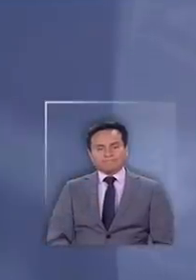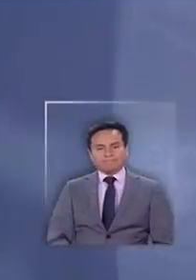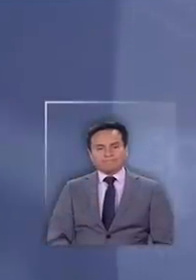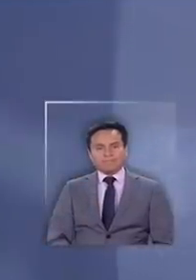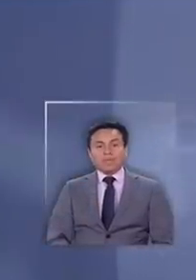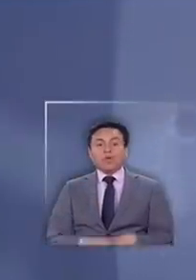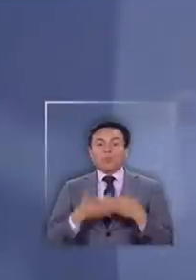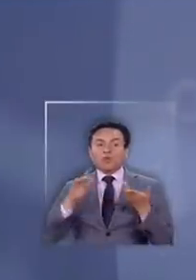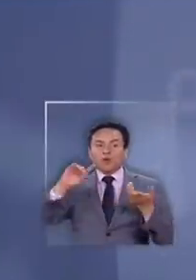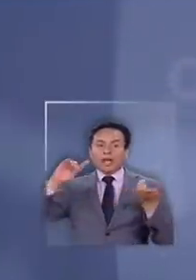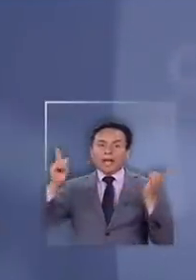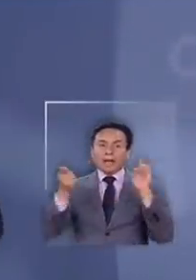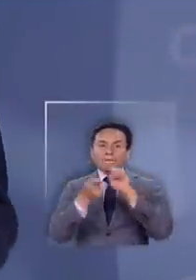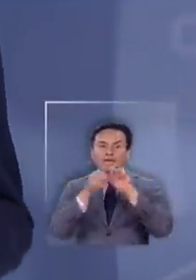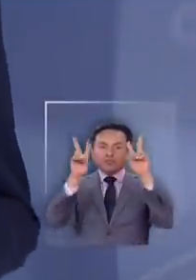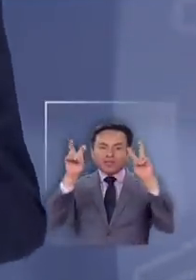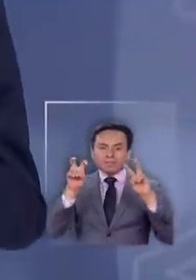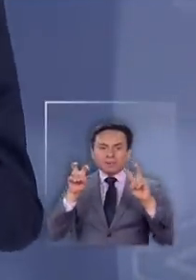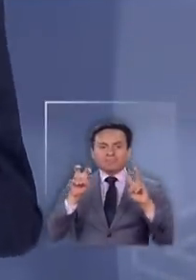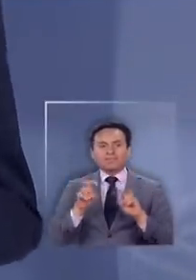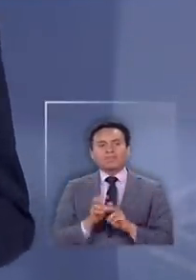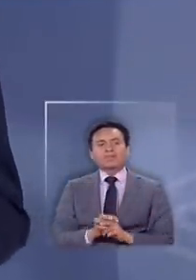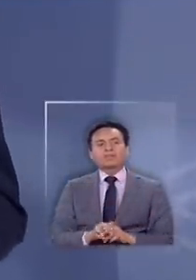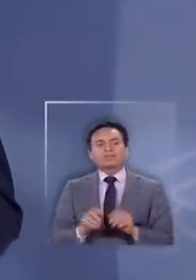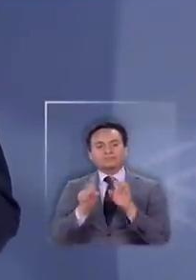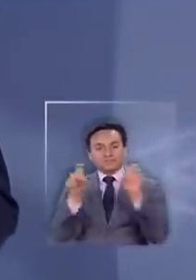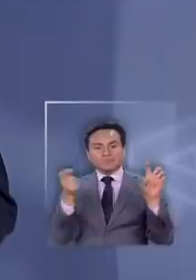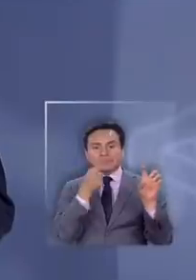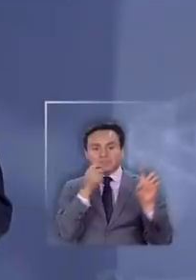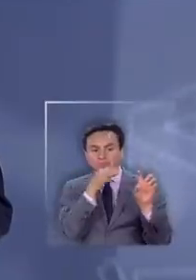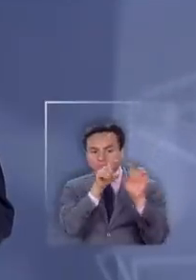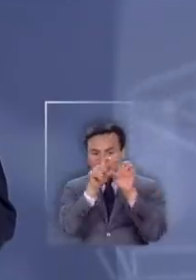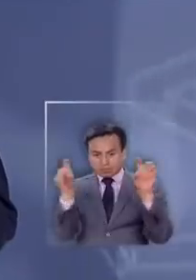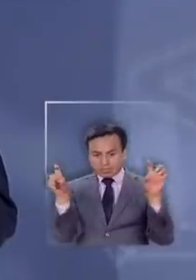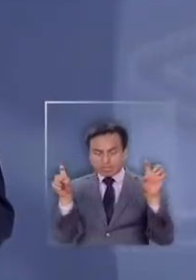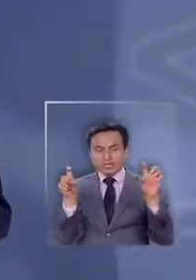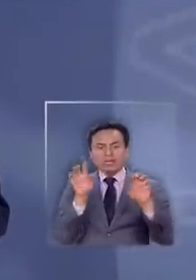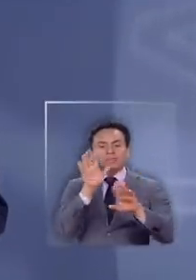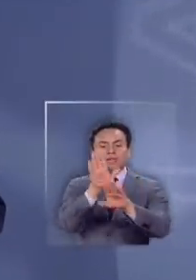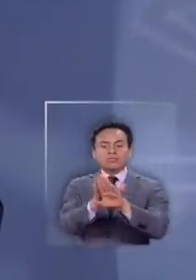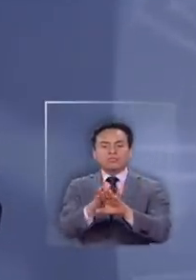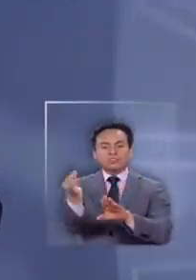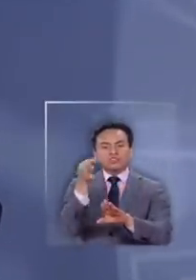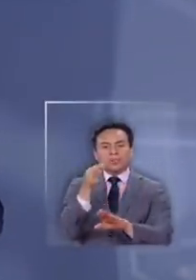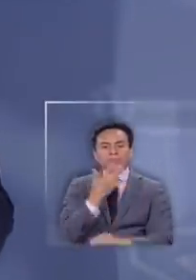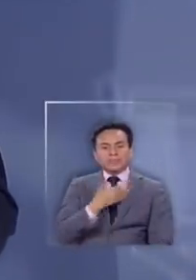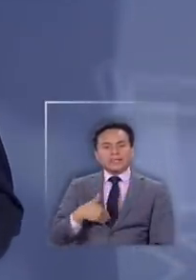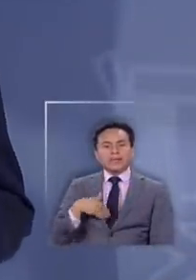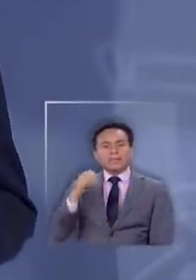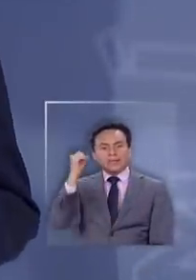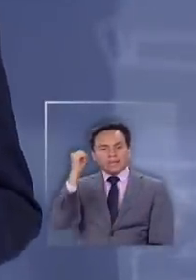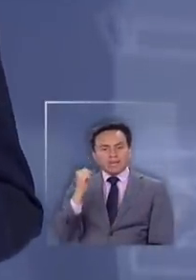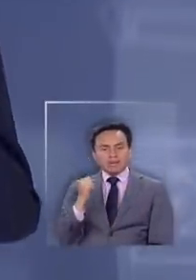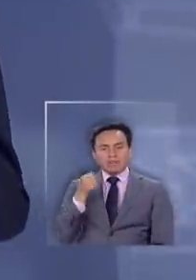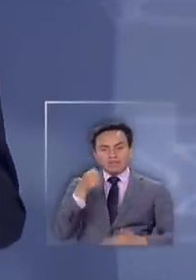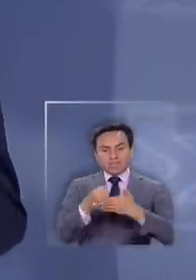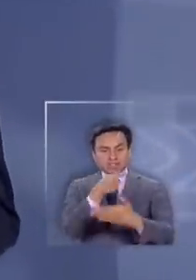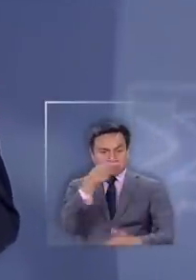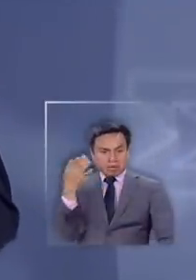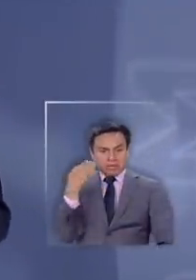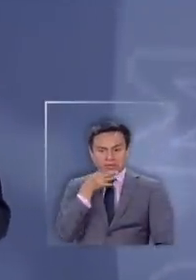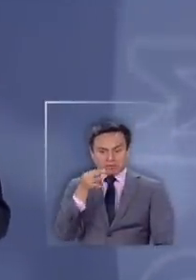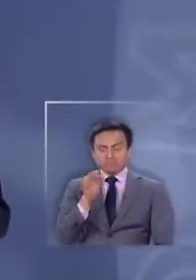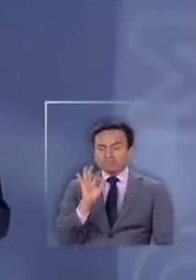bueno cambiando un poco de tema Human Rights Watch respaldó los dichos del presidente Piñera este fin de semana donde